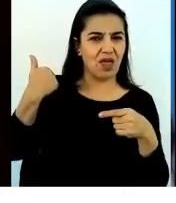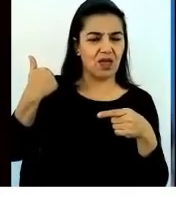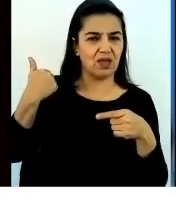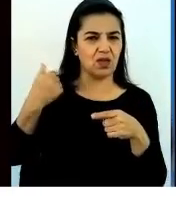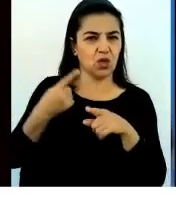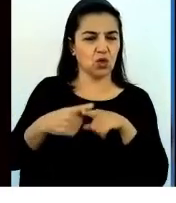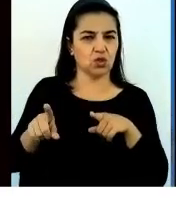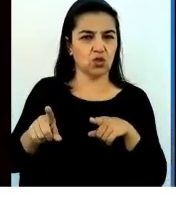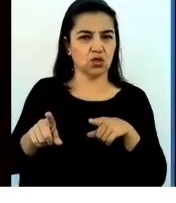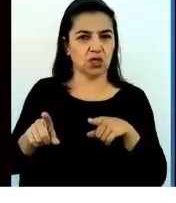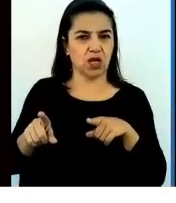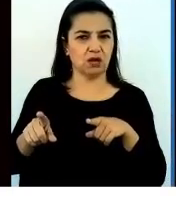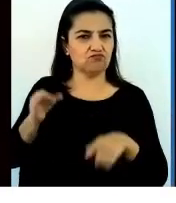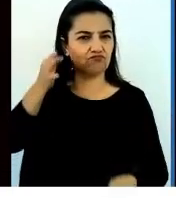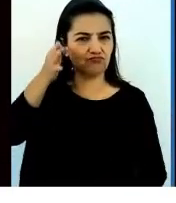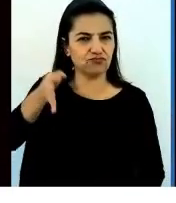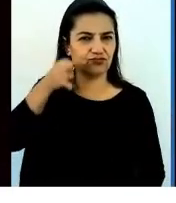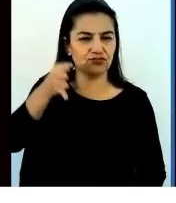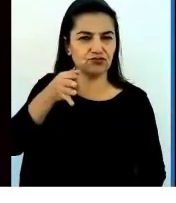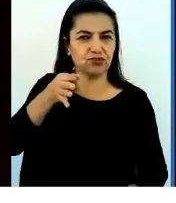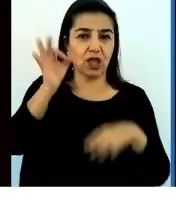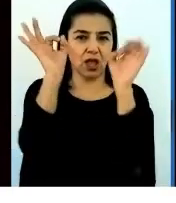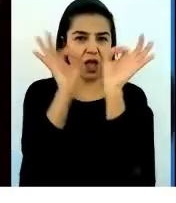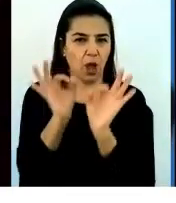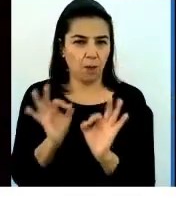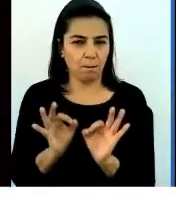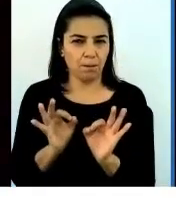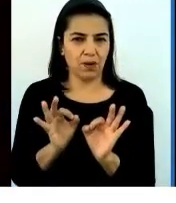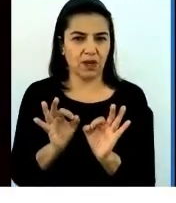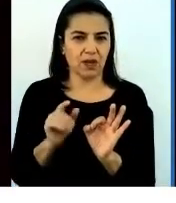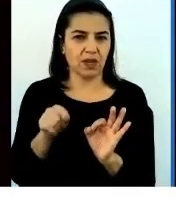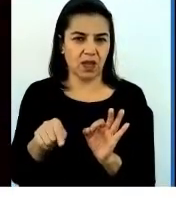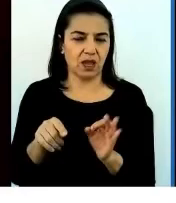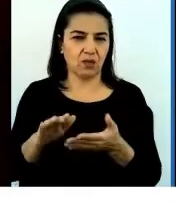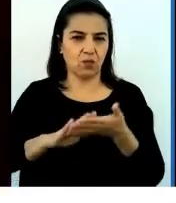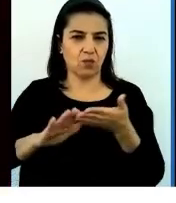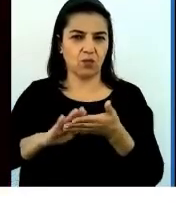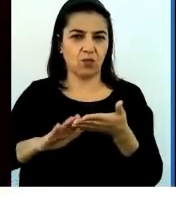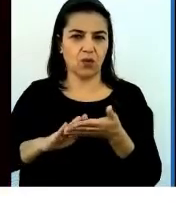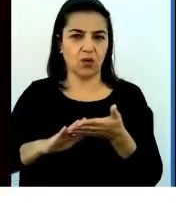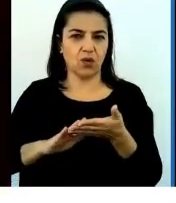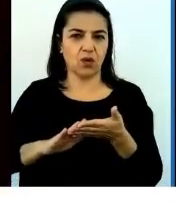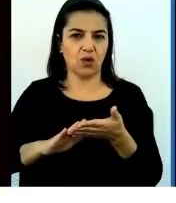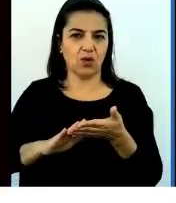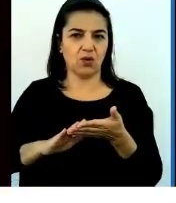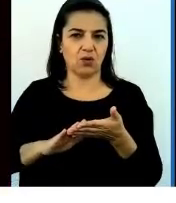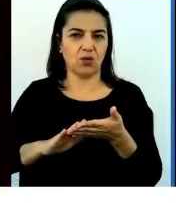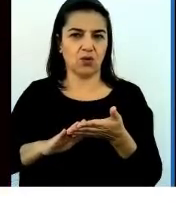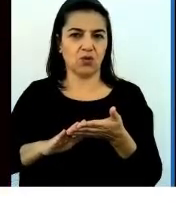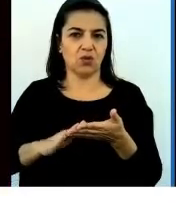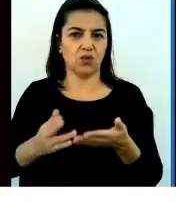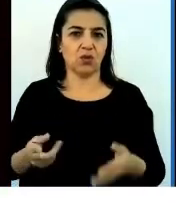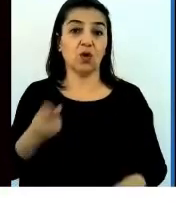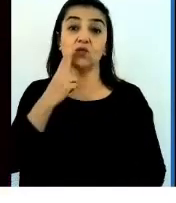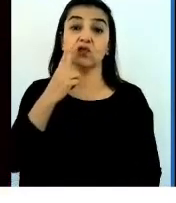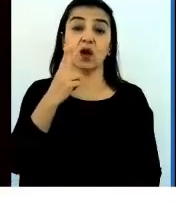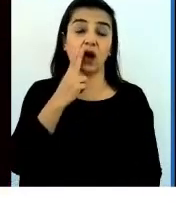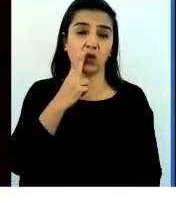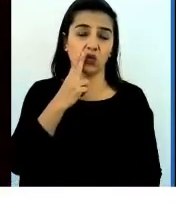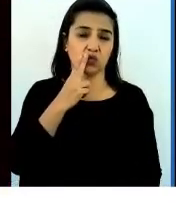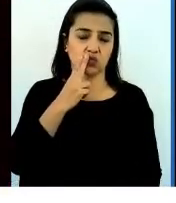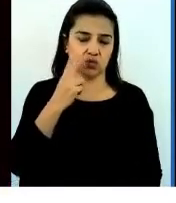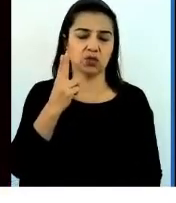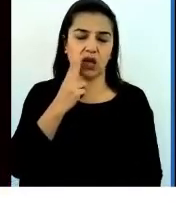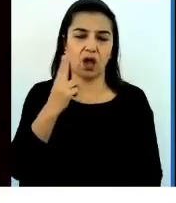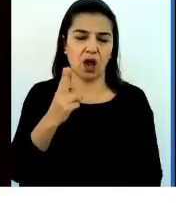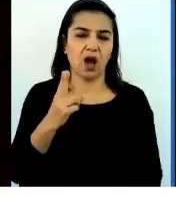conferencia y hablé del cigar, por ejemplo, del cigar. Sí, del tabaco. Ya,